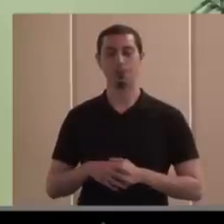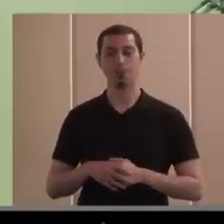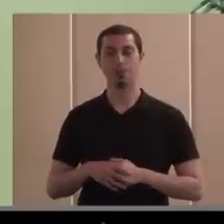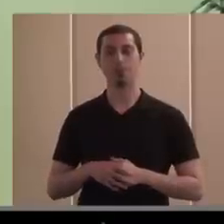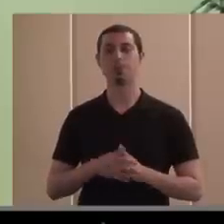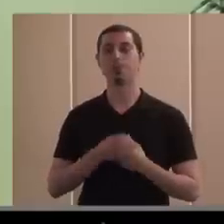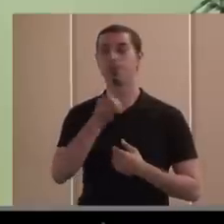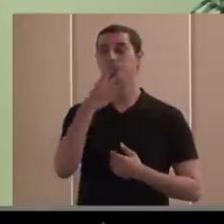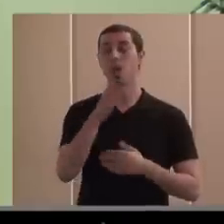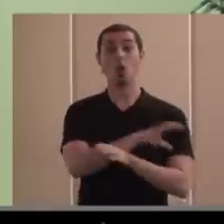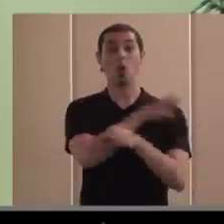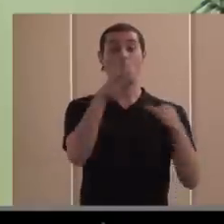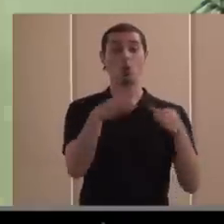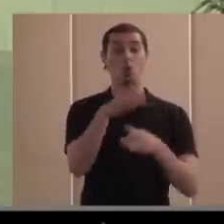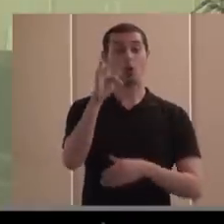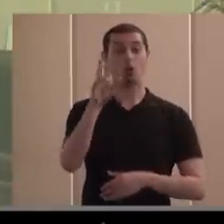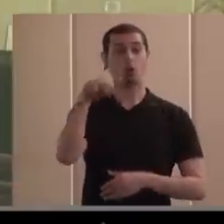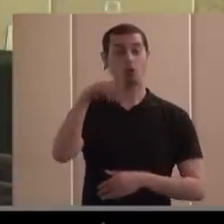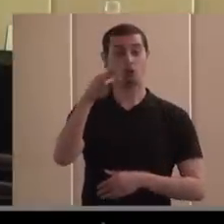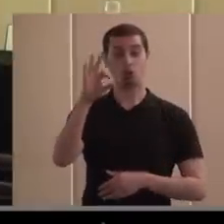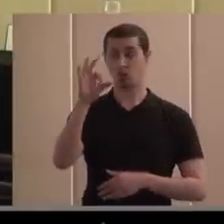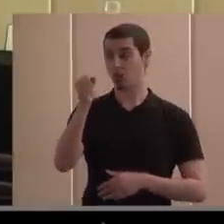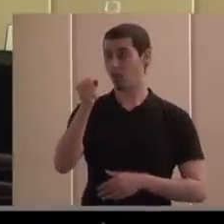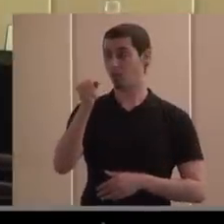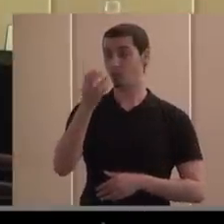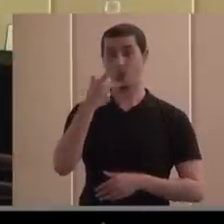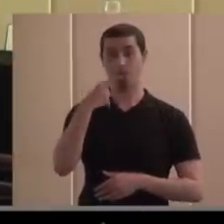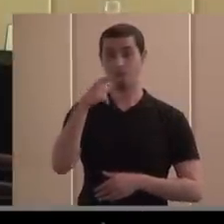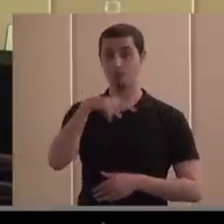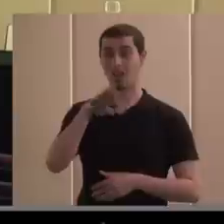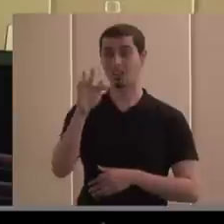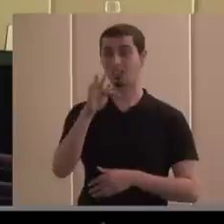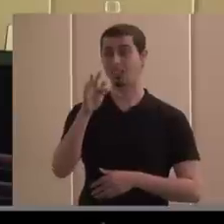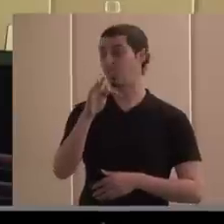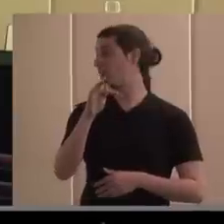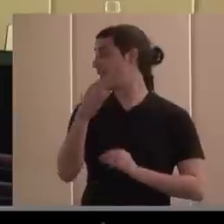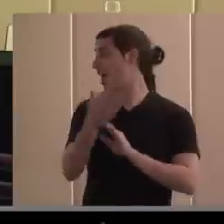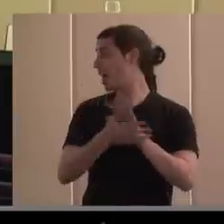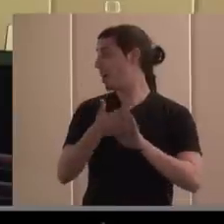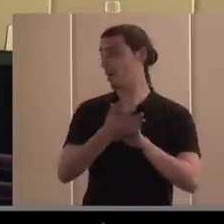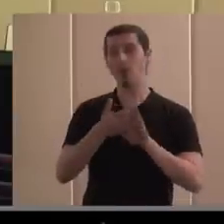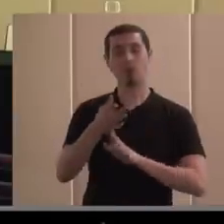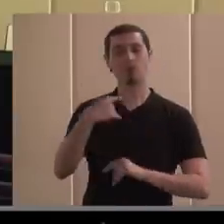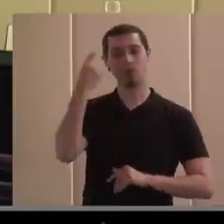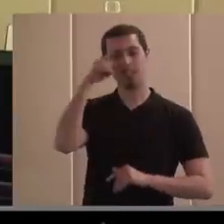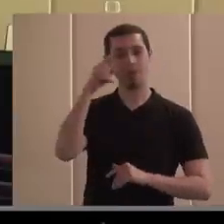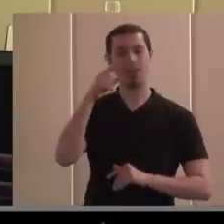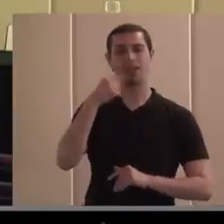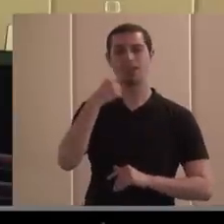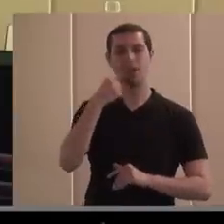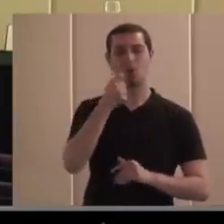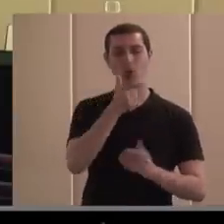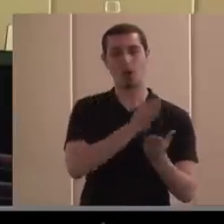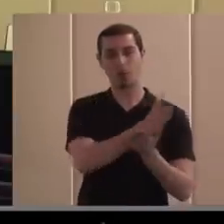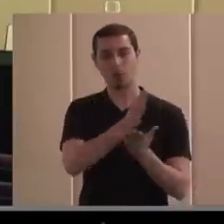bueno bueno el grupo fundosa que yo creo que seguramente habéis tenido ya aquí a José Luis que os ha explicado tal pues como sabéis está muy diversificado